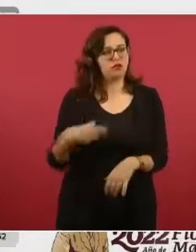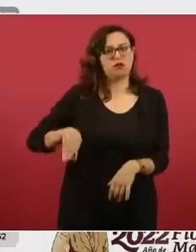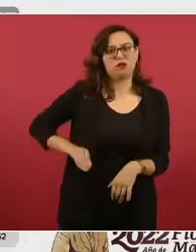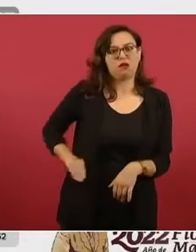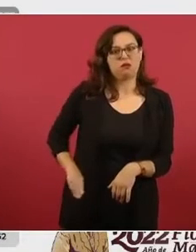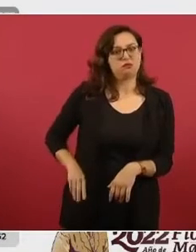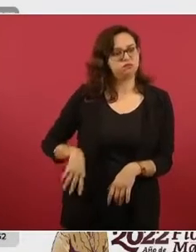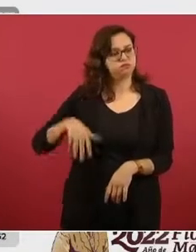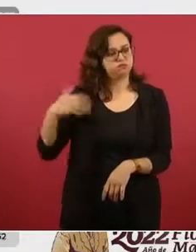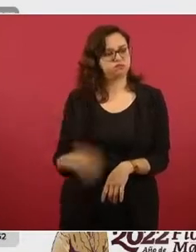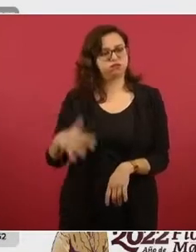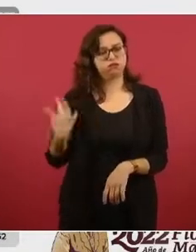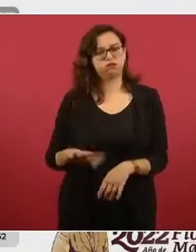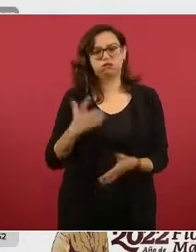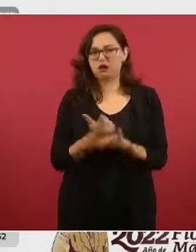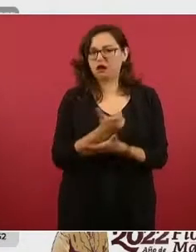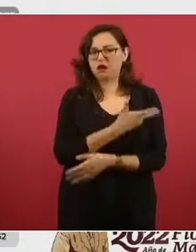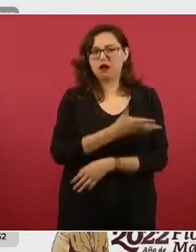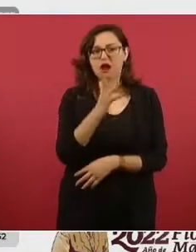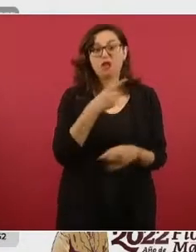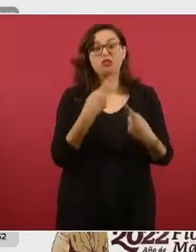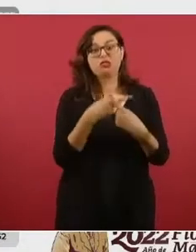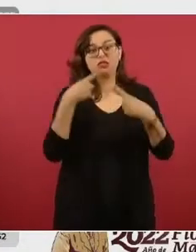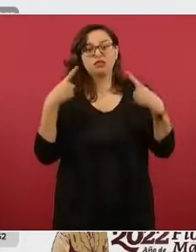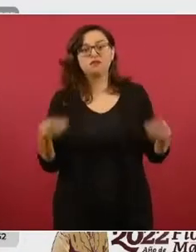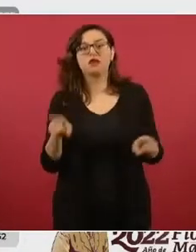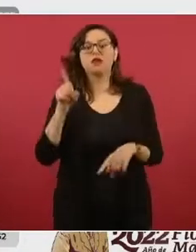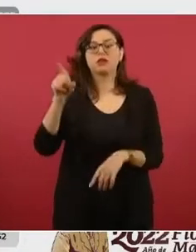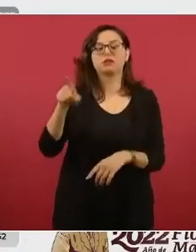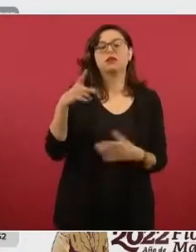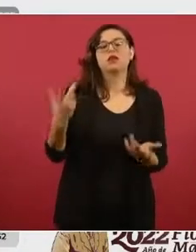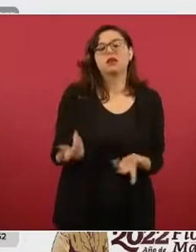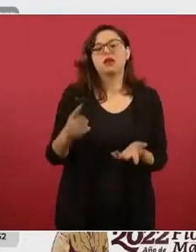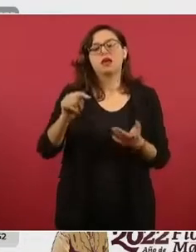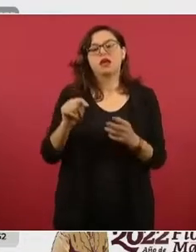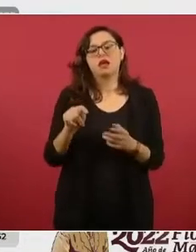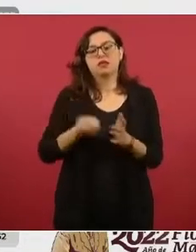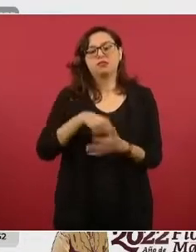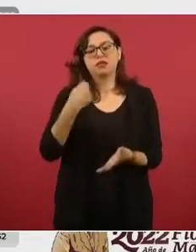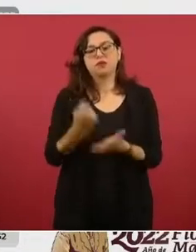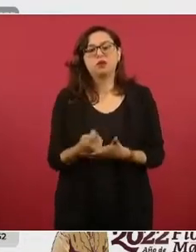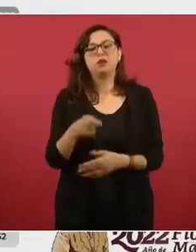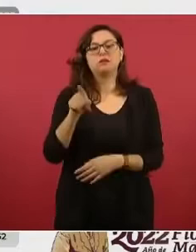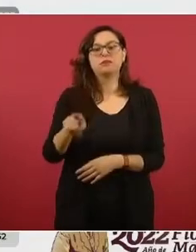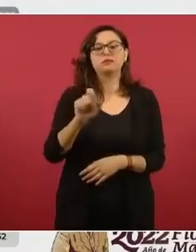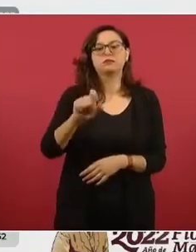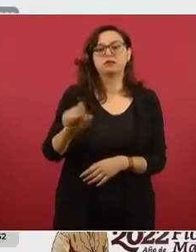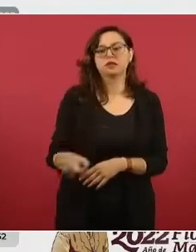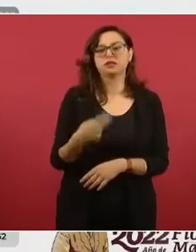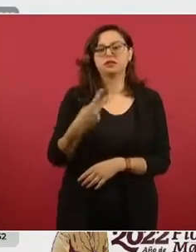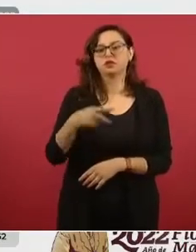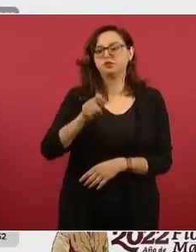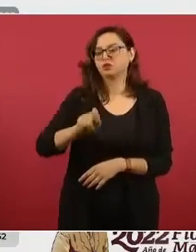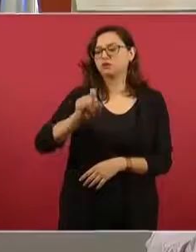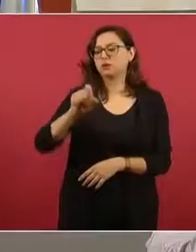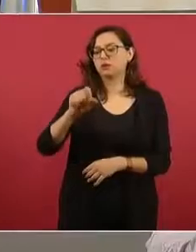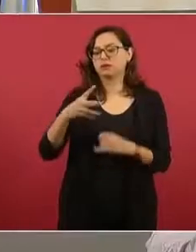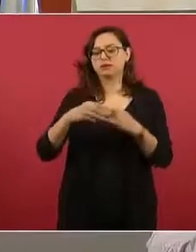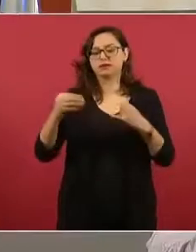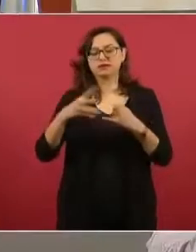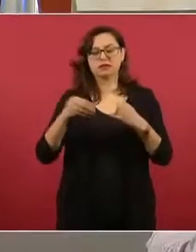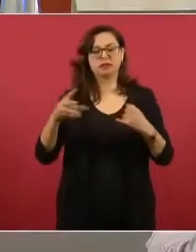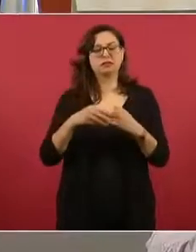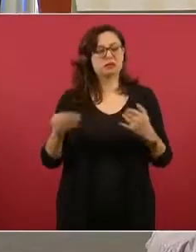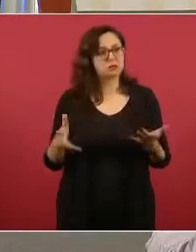más económica con el margen menor es de Móvil en Tampico, Tamaulipas, 22 pesos con 20 centavos.